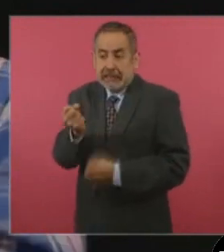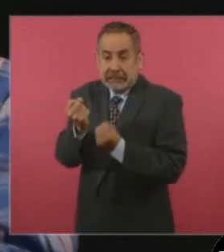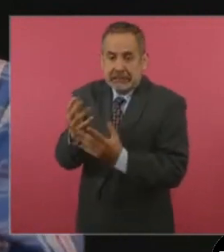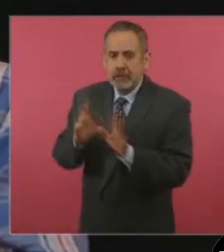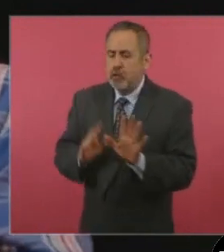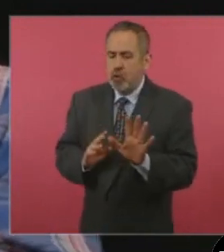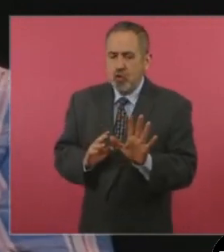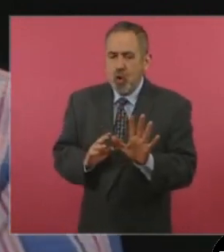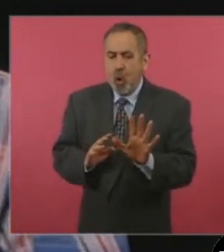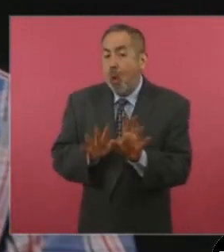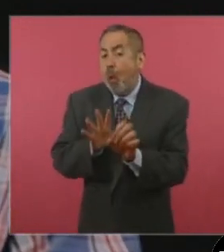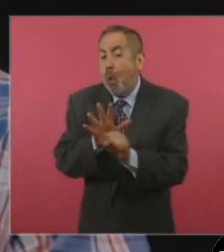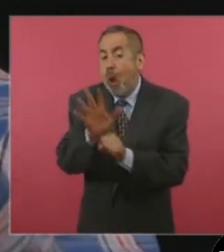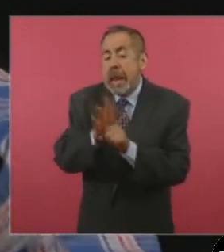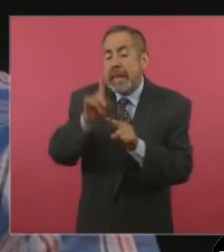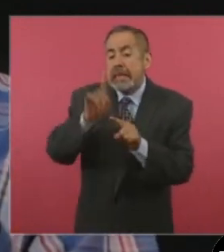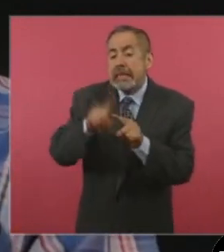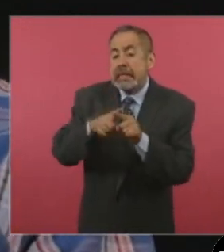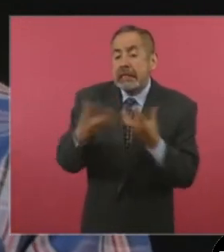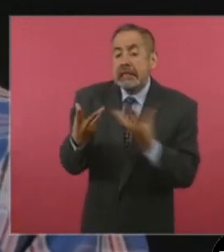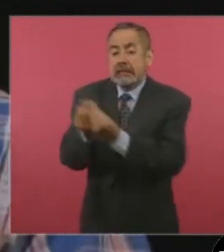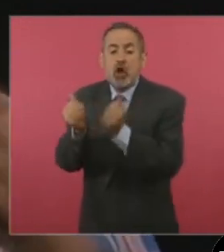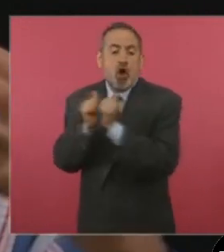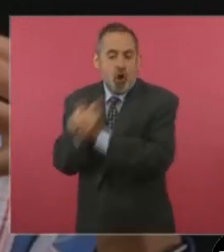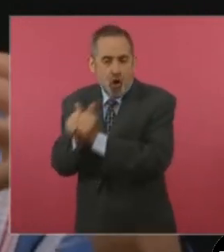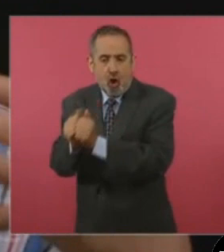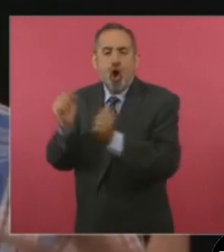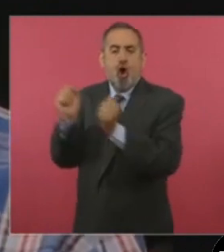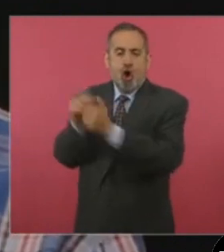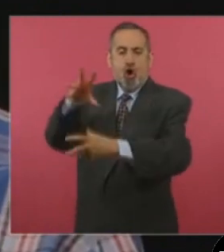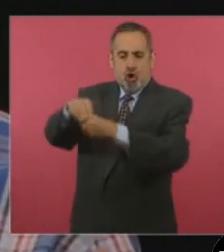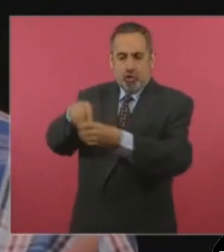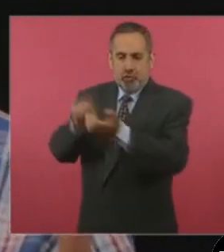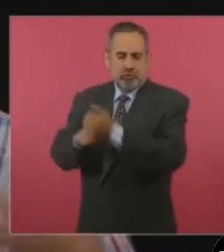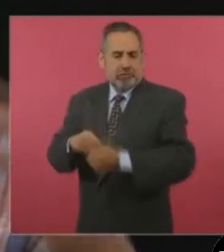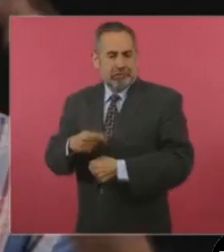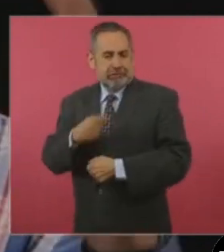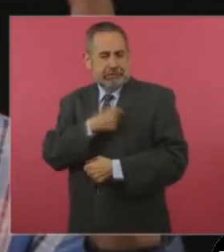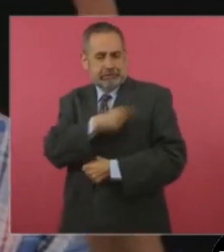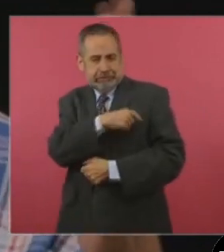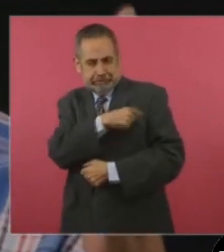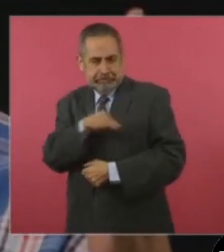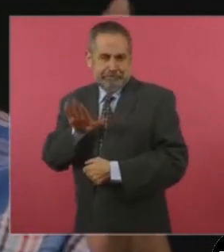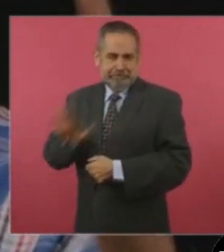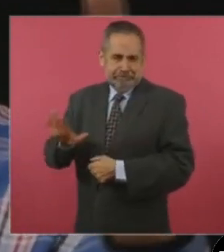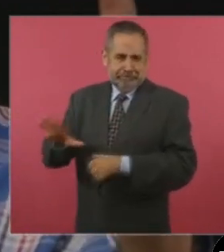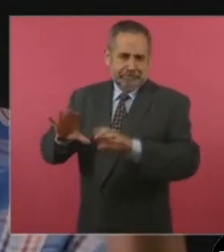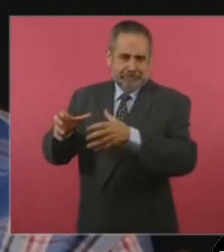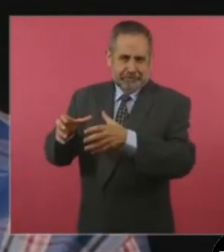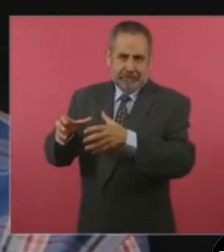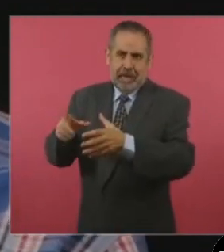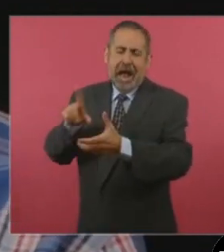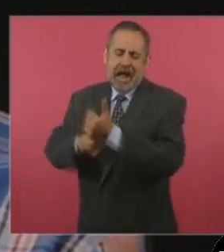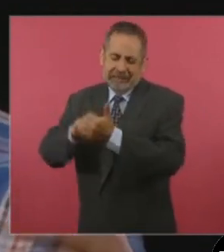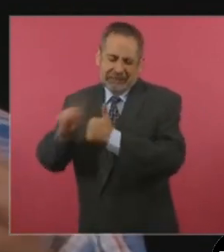cuáles andan del lado del que está ahí con el montón de medallas y montón probablemente de